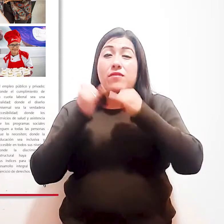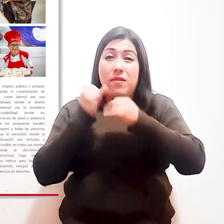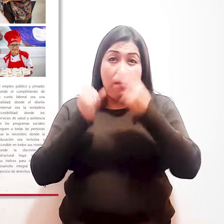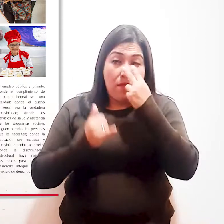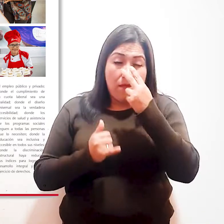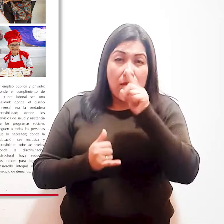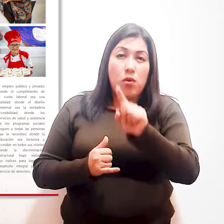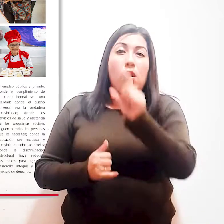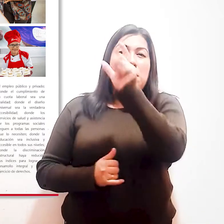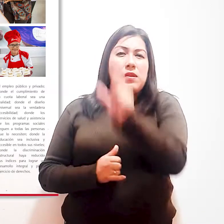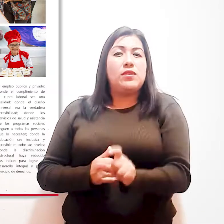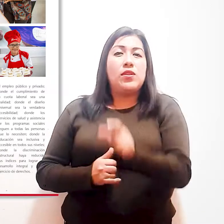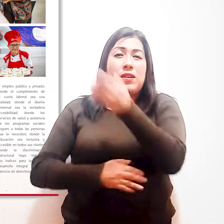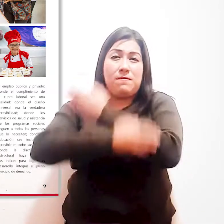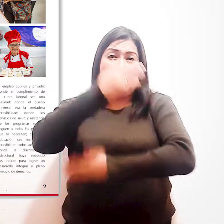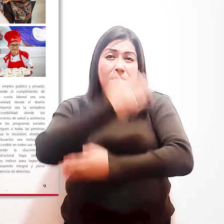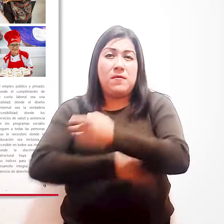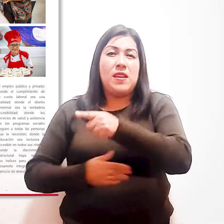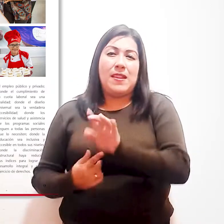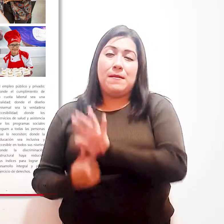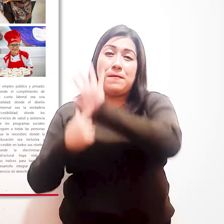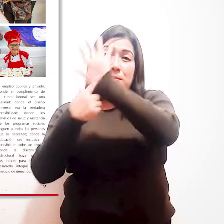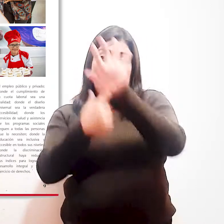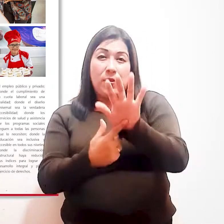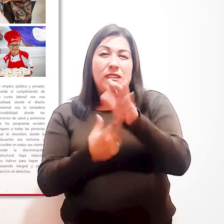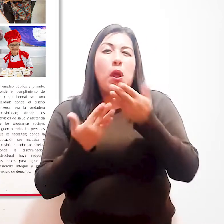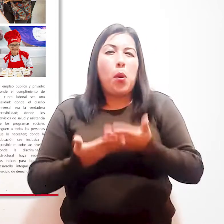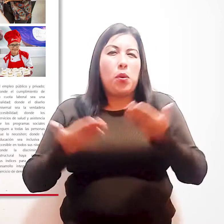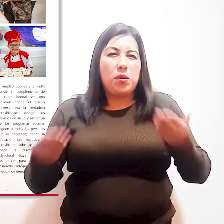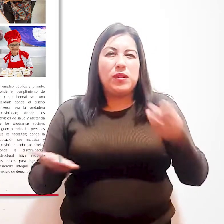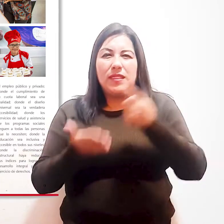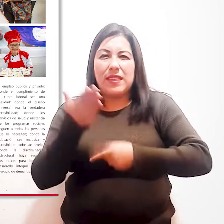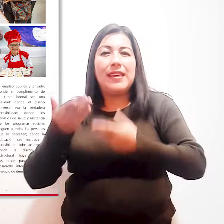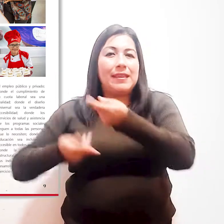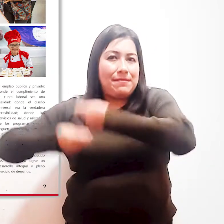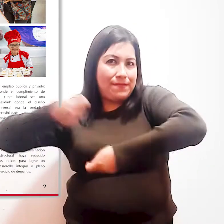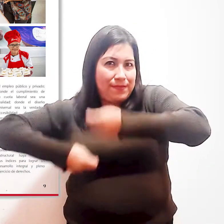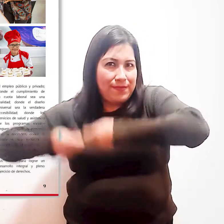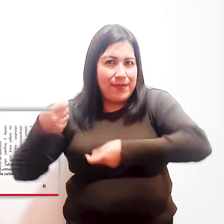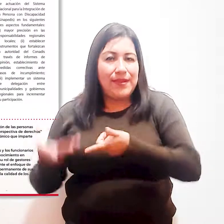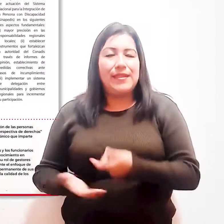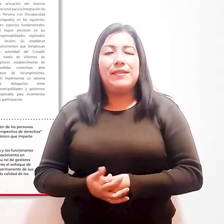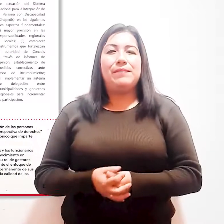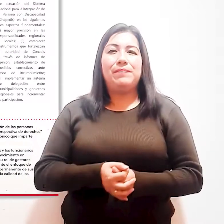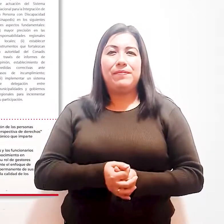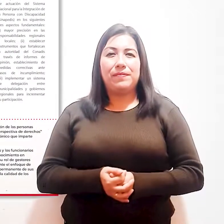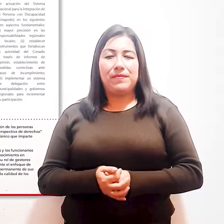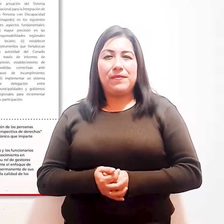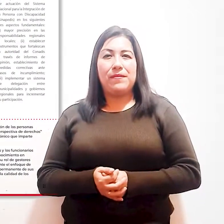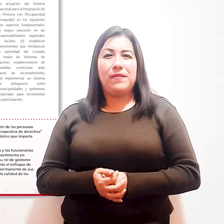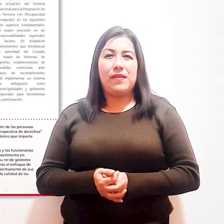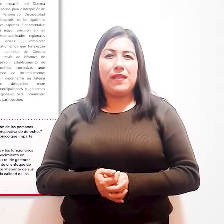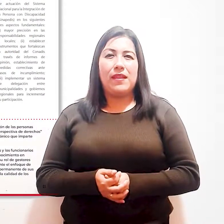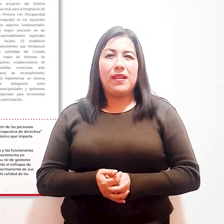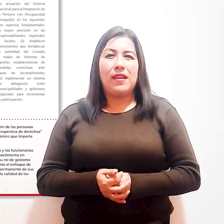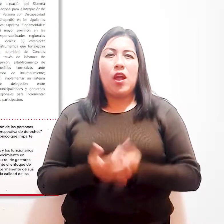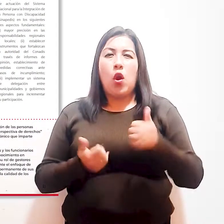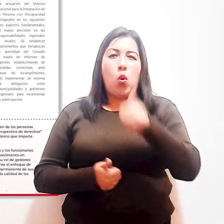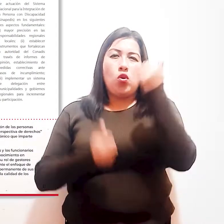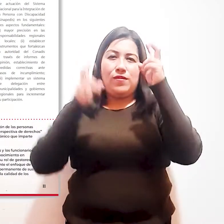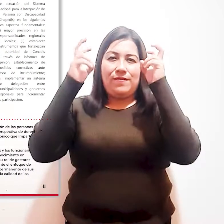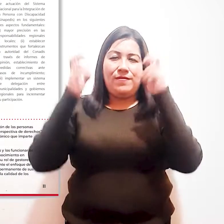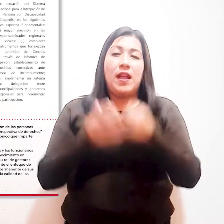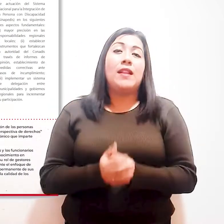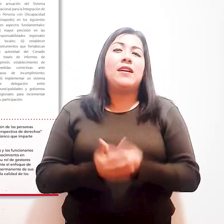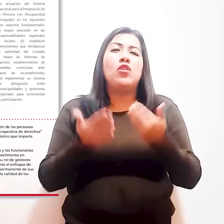personas con discapacidad quienes muestran sus productos que están a la venta. Trazando nuevos